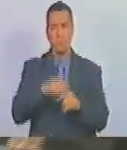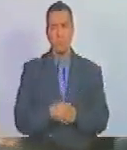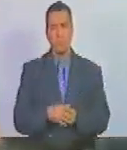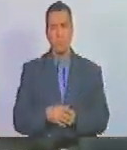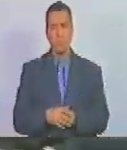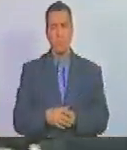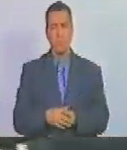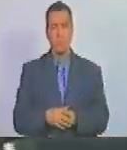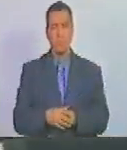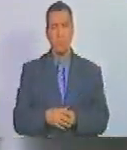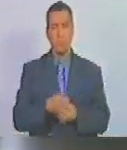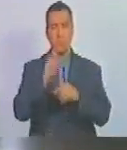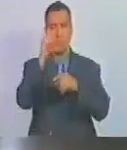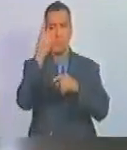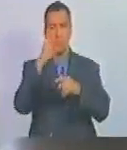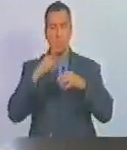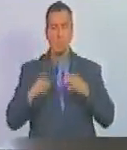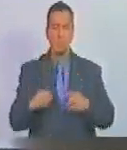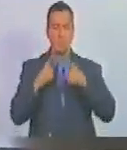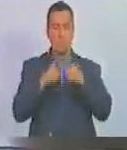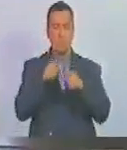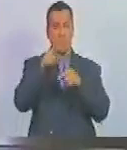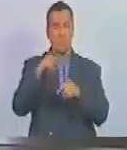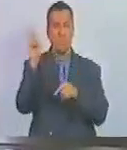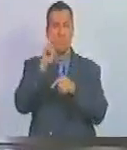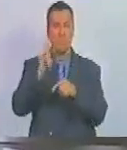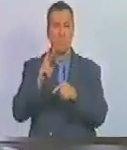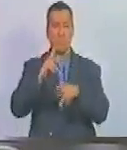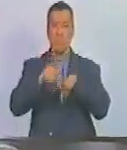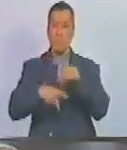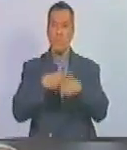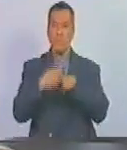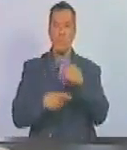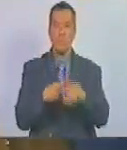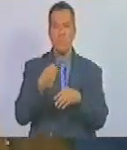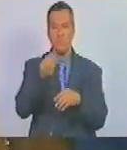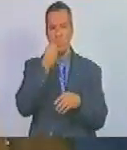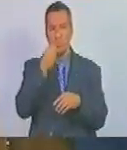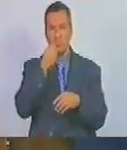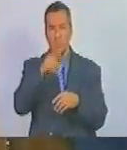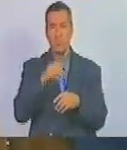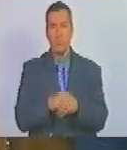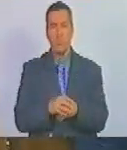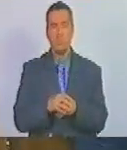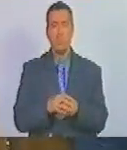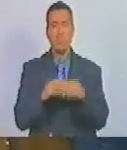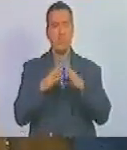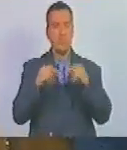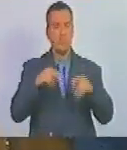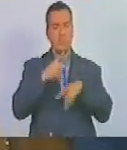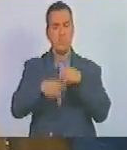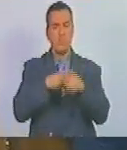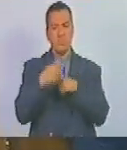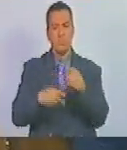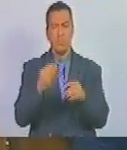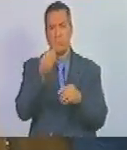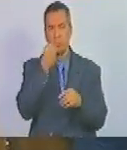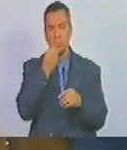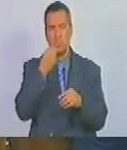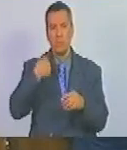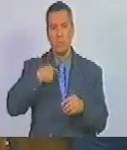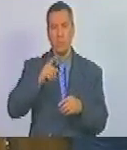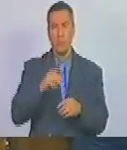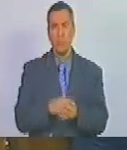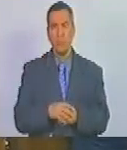es la primera ocasión en que Venezuela produce los alimentos o en su gran mayoría produce los alimentos que